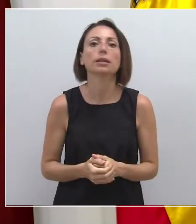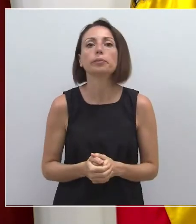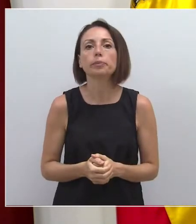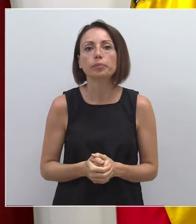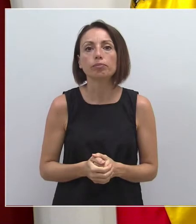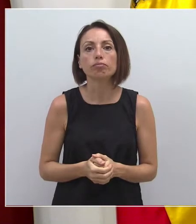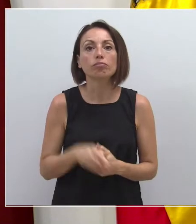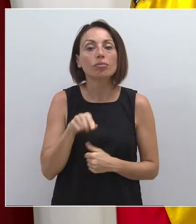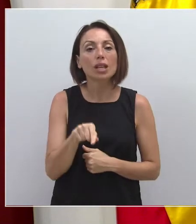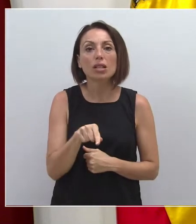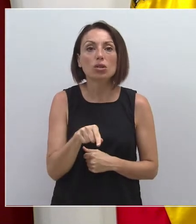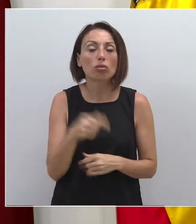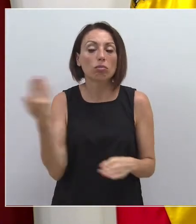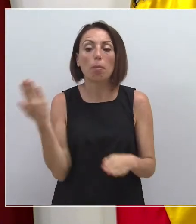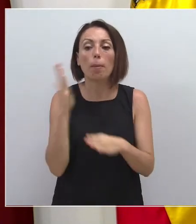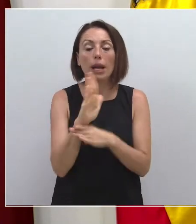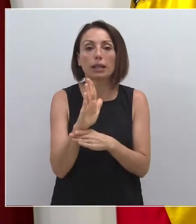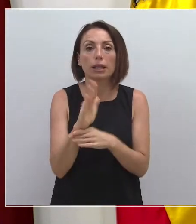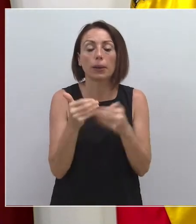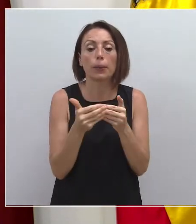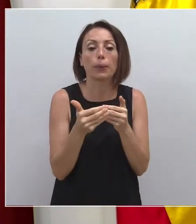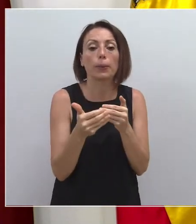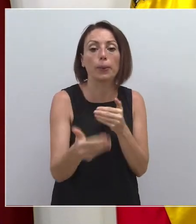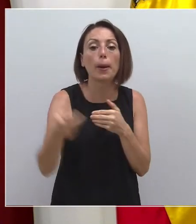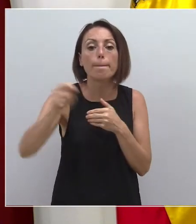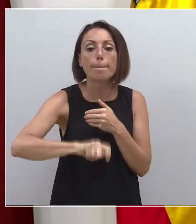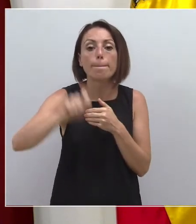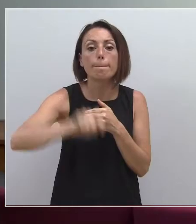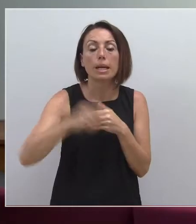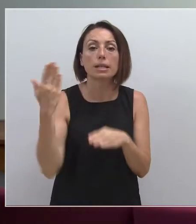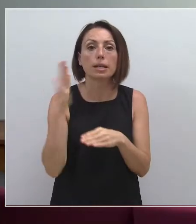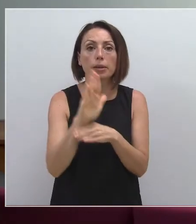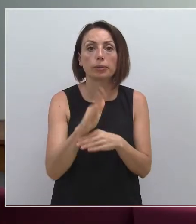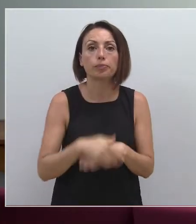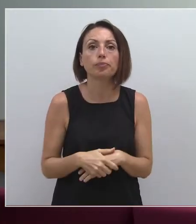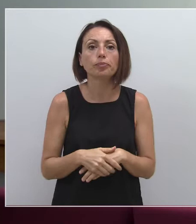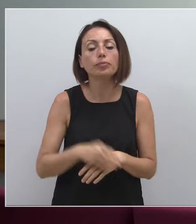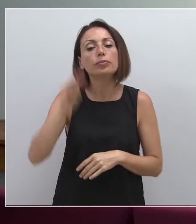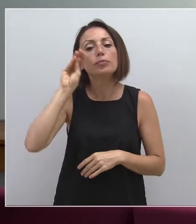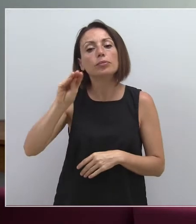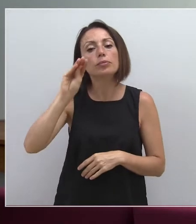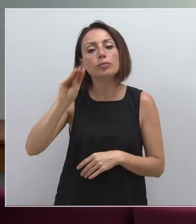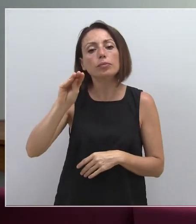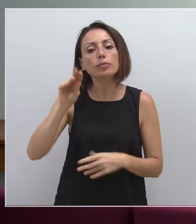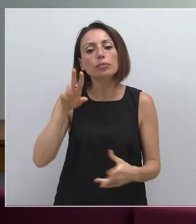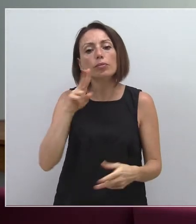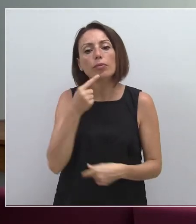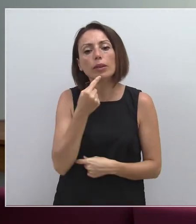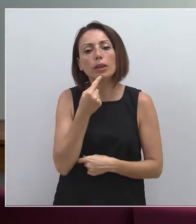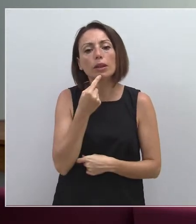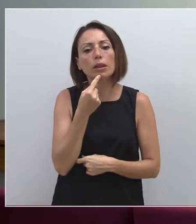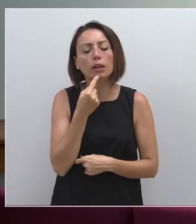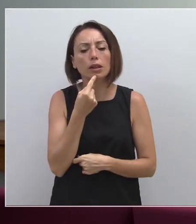Y eso es un poco el planteamiento durante los próximos meses. Señora Martínez Vidal, hacía referencia a la aprobación